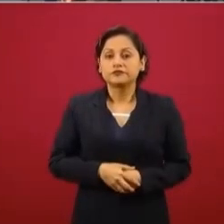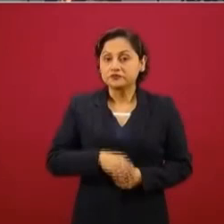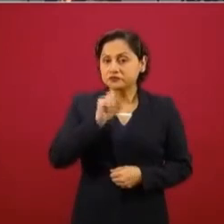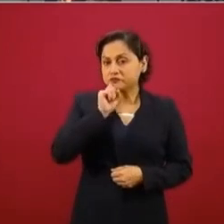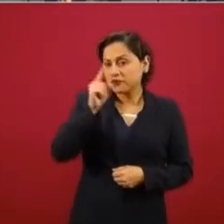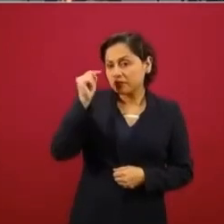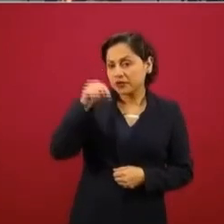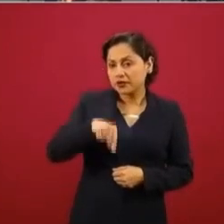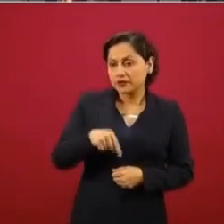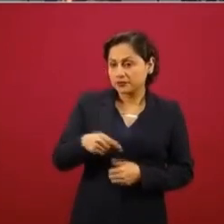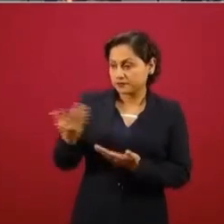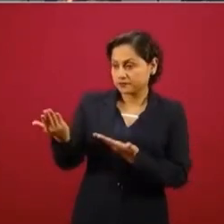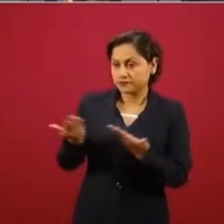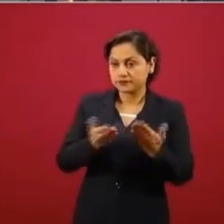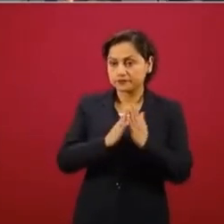aquí. Por favor.